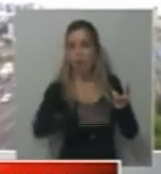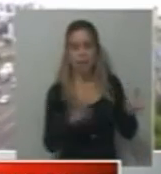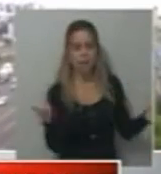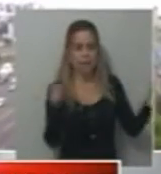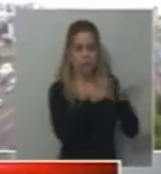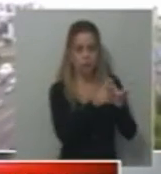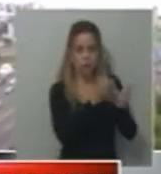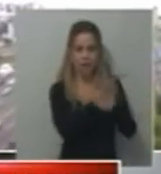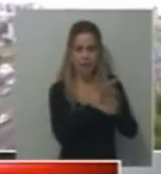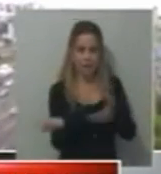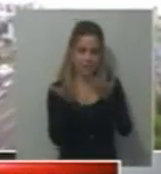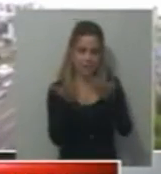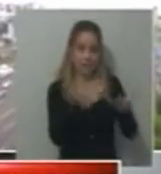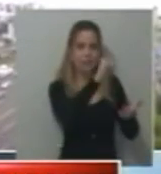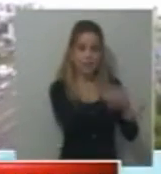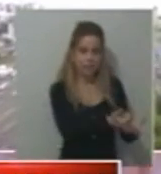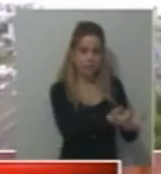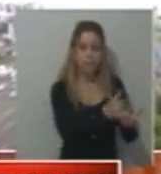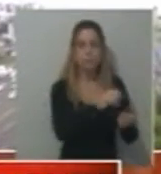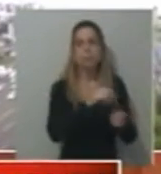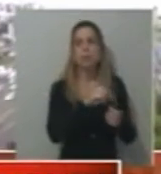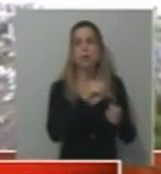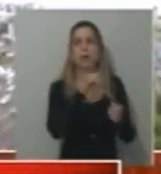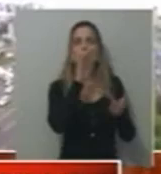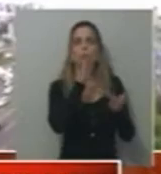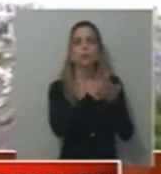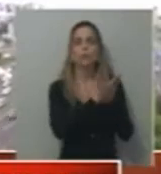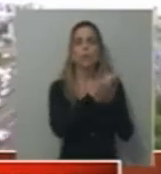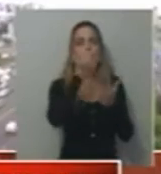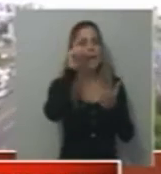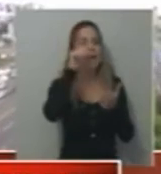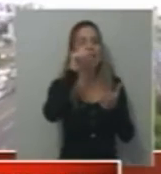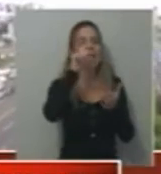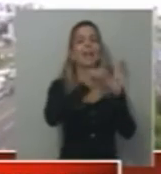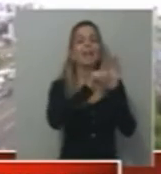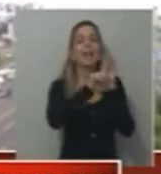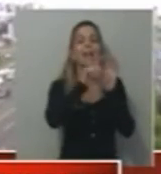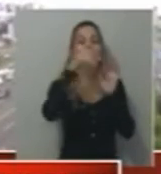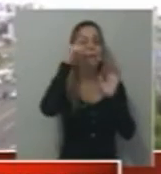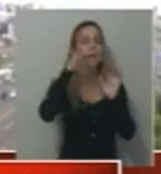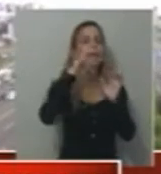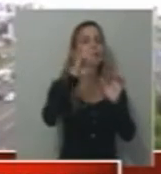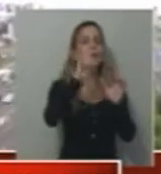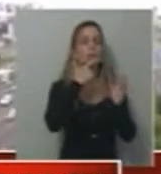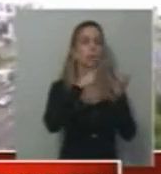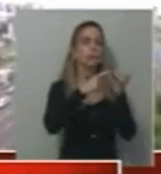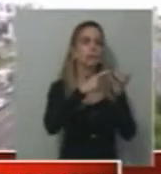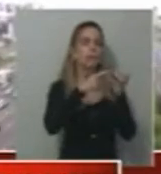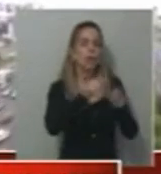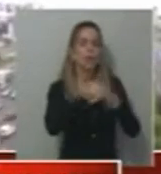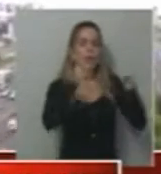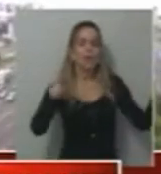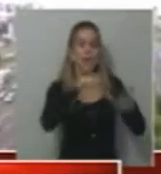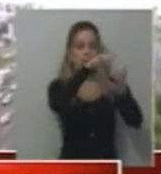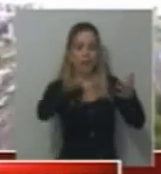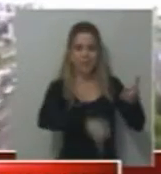mucho diálogo telefónico, Martín Sabatella, tema ley de medios. Informarse, esto, lectura de diario, televisión, muy,